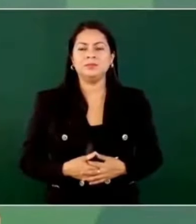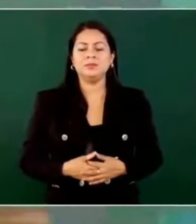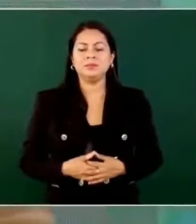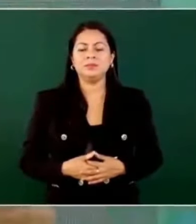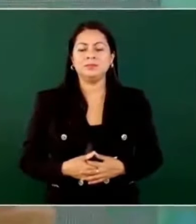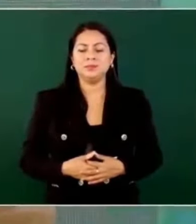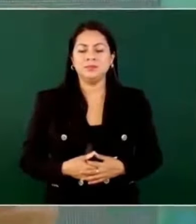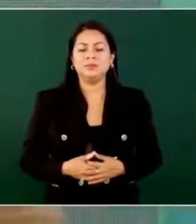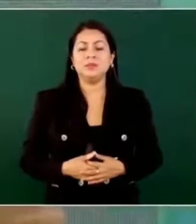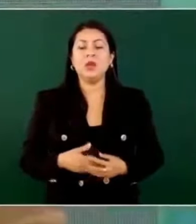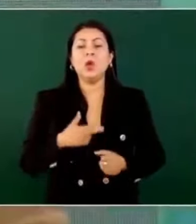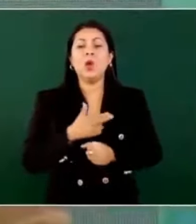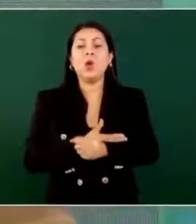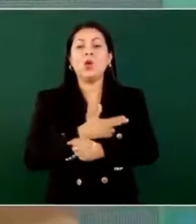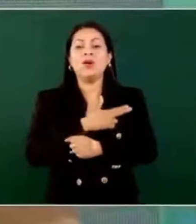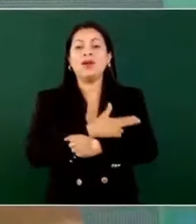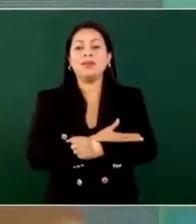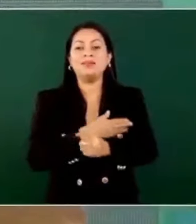Y honesta.